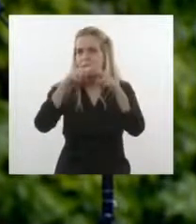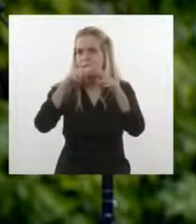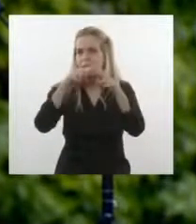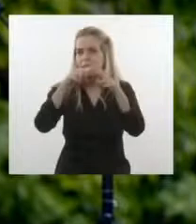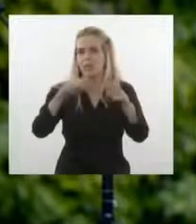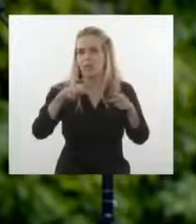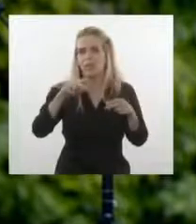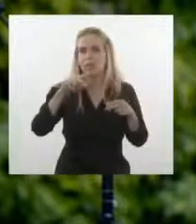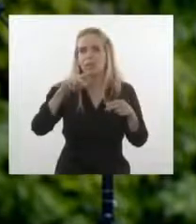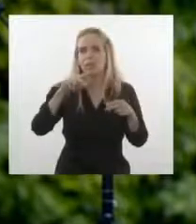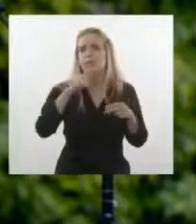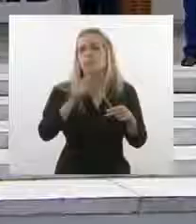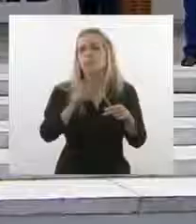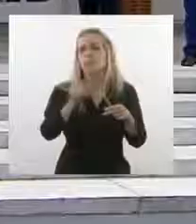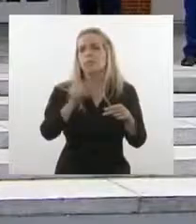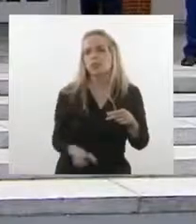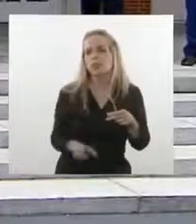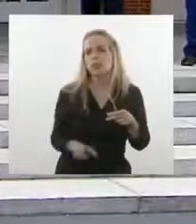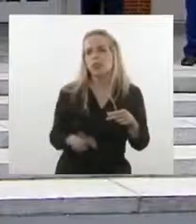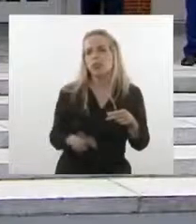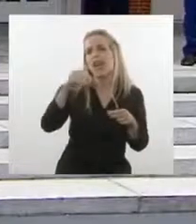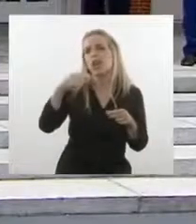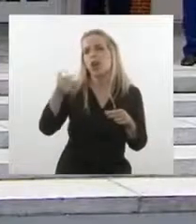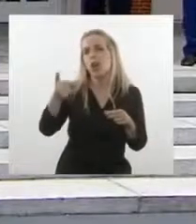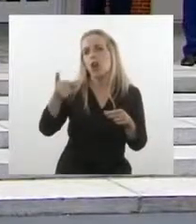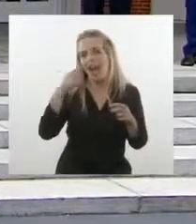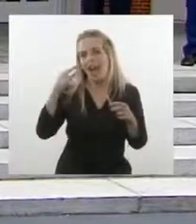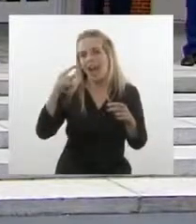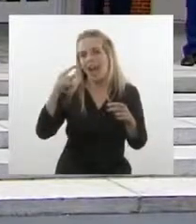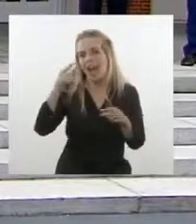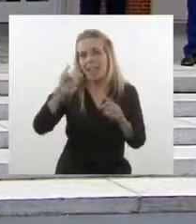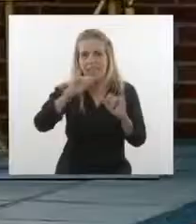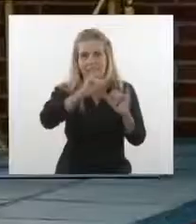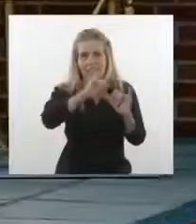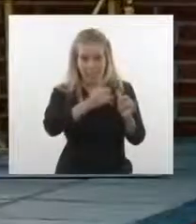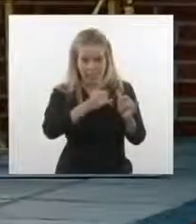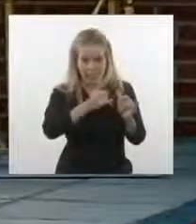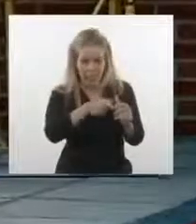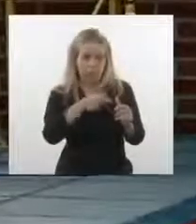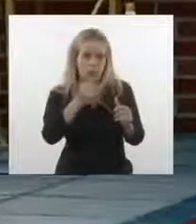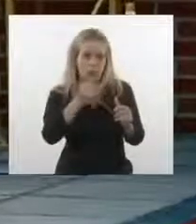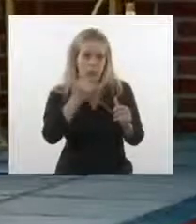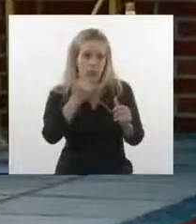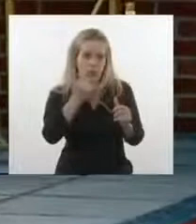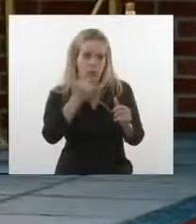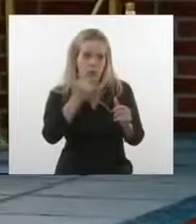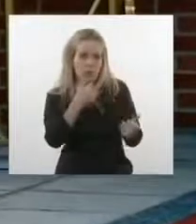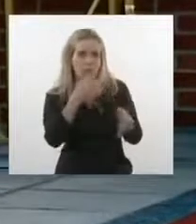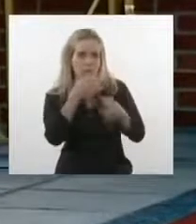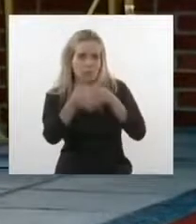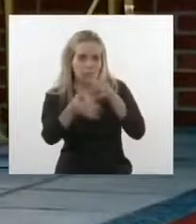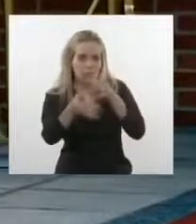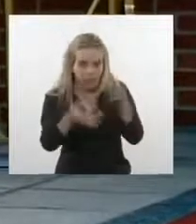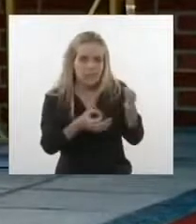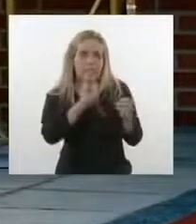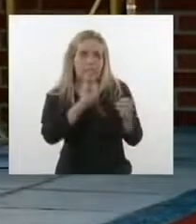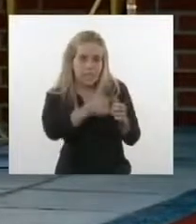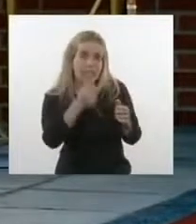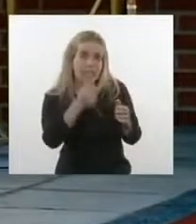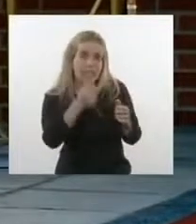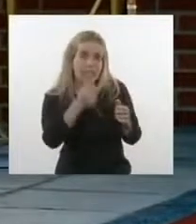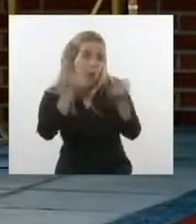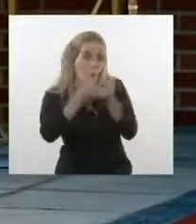Presidente, por favor. Empiezo yo. Con Cristalina Giorgieva hemos hablado cada vez que lo hemos necesitado. Si coincidimos en el viaje,